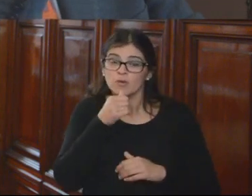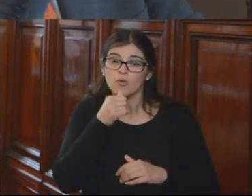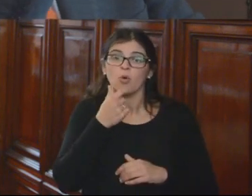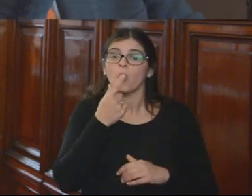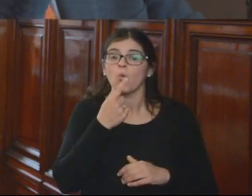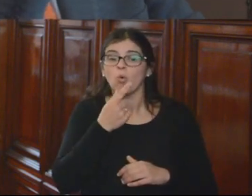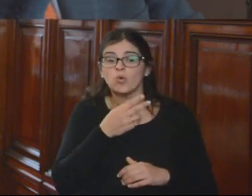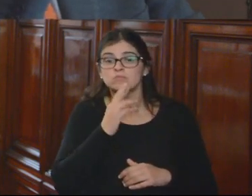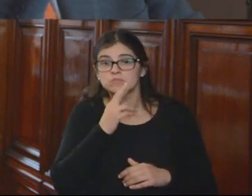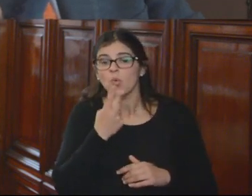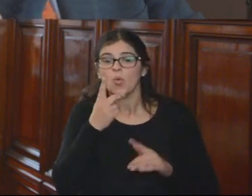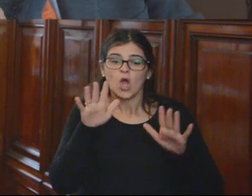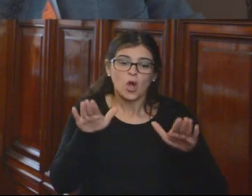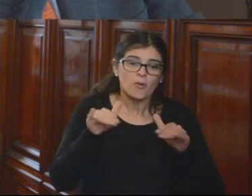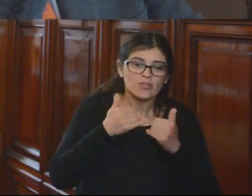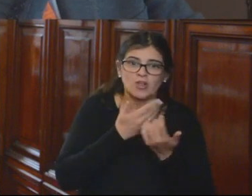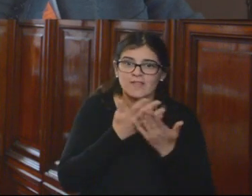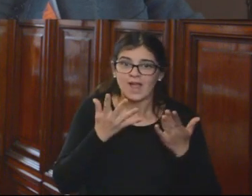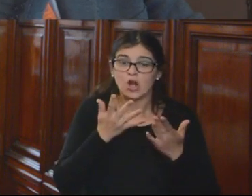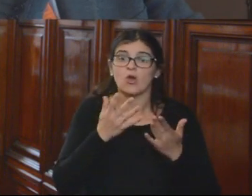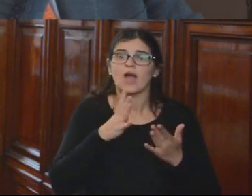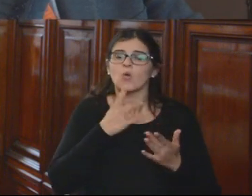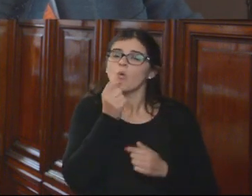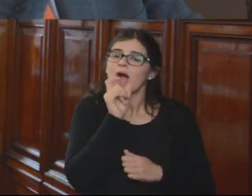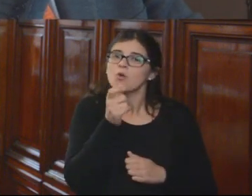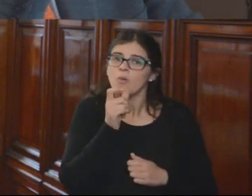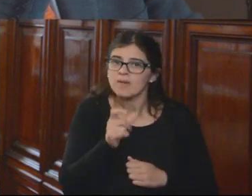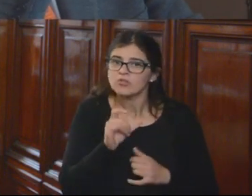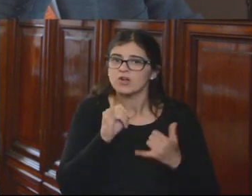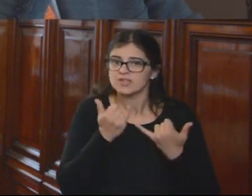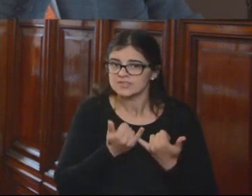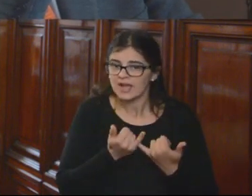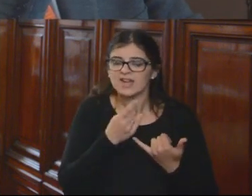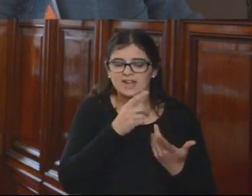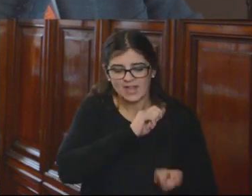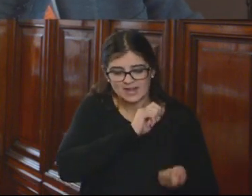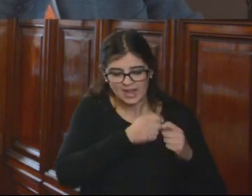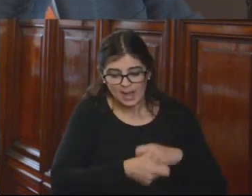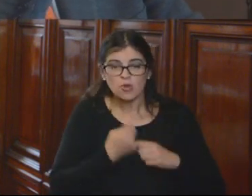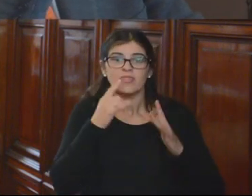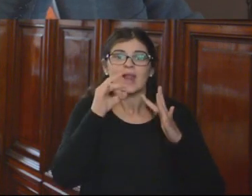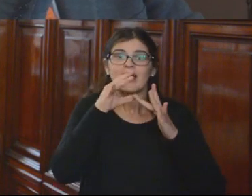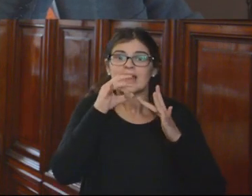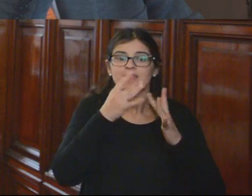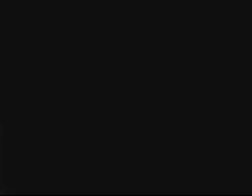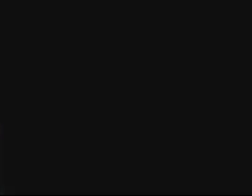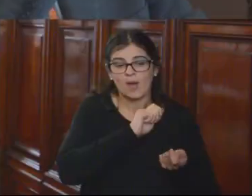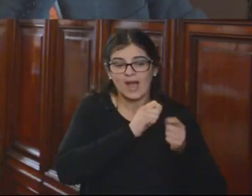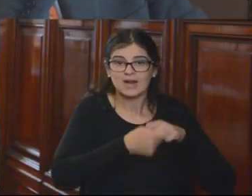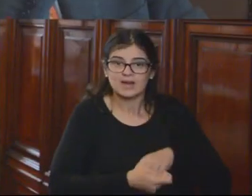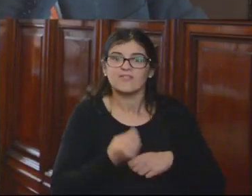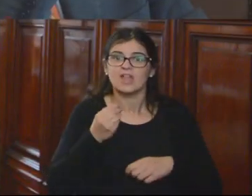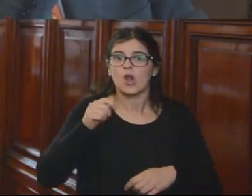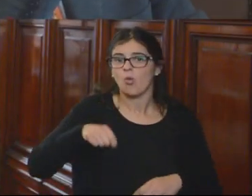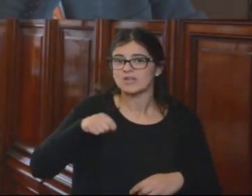sobre una convocatoria, hace un argumento, en el sentido de la calidad de transitorio de los jueces, que no era